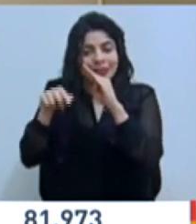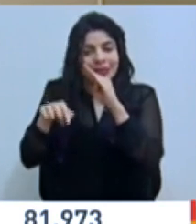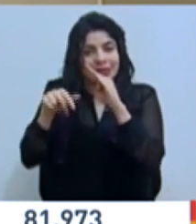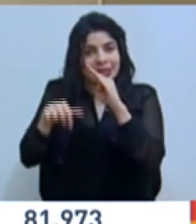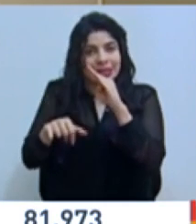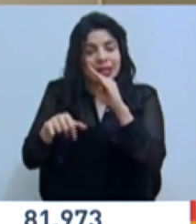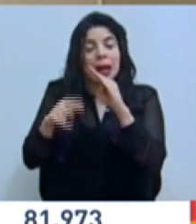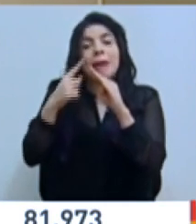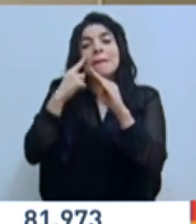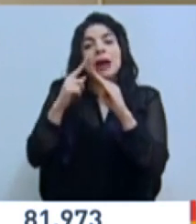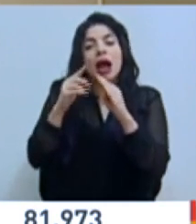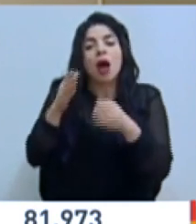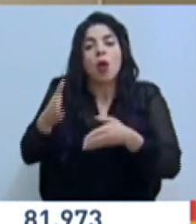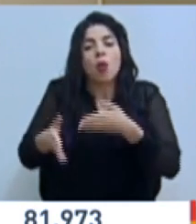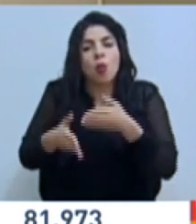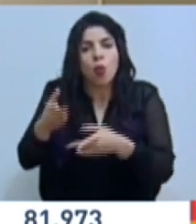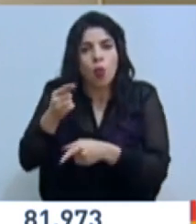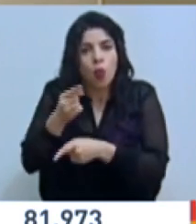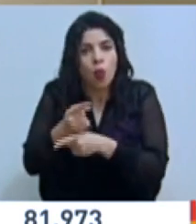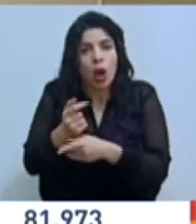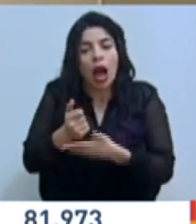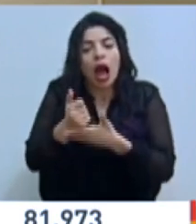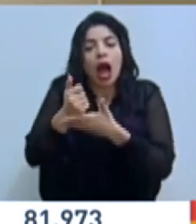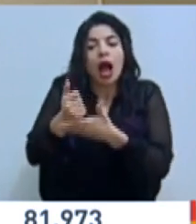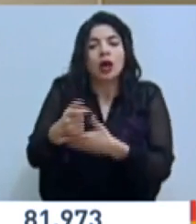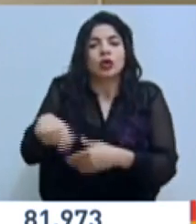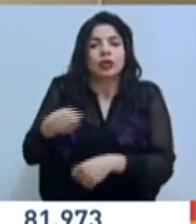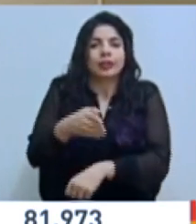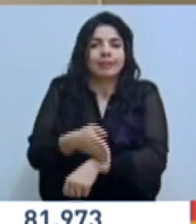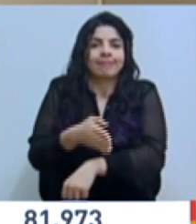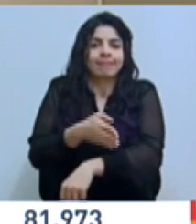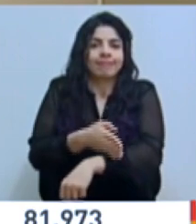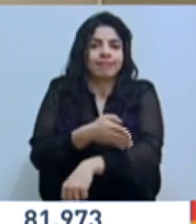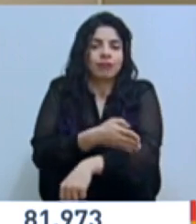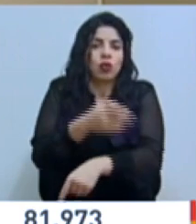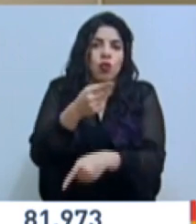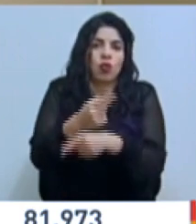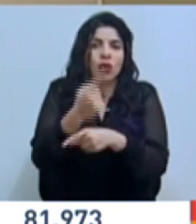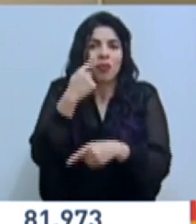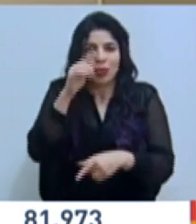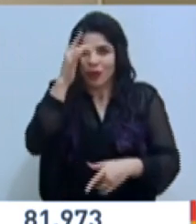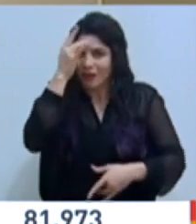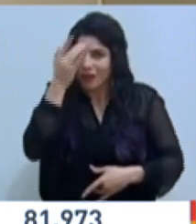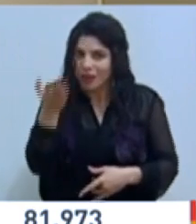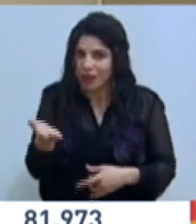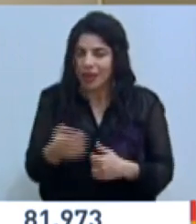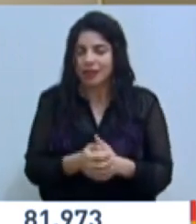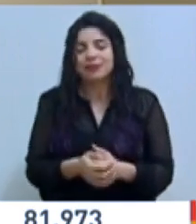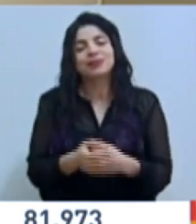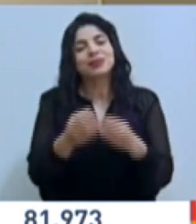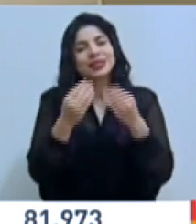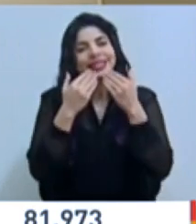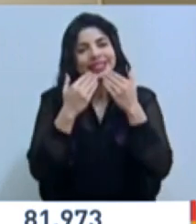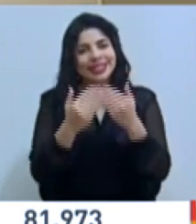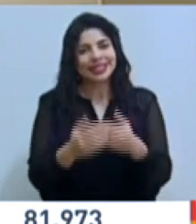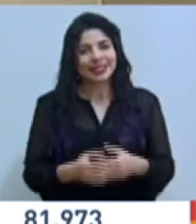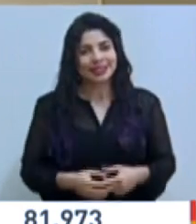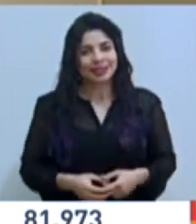el cuido adecuado y la recuperación debida a la enfermedad. Muchísimas gracias.